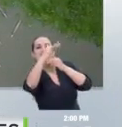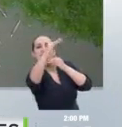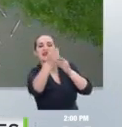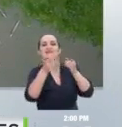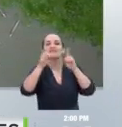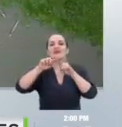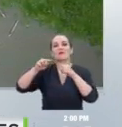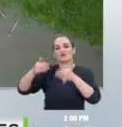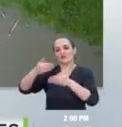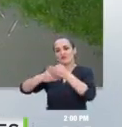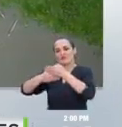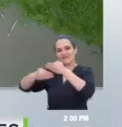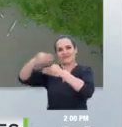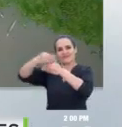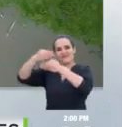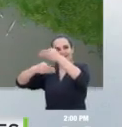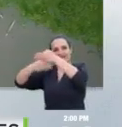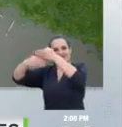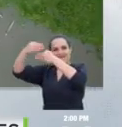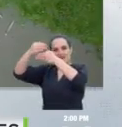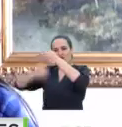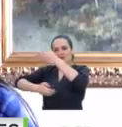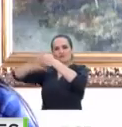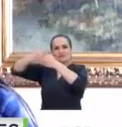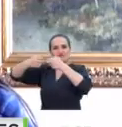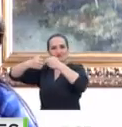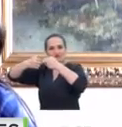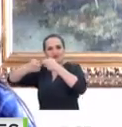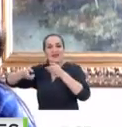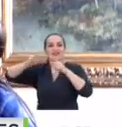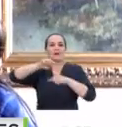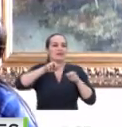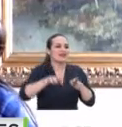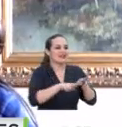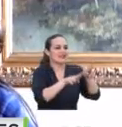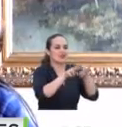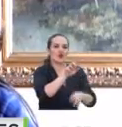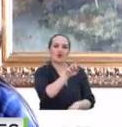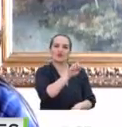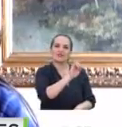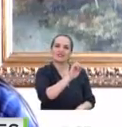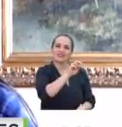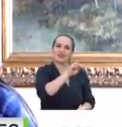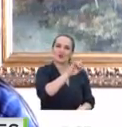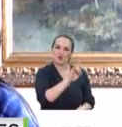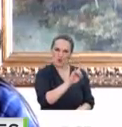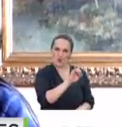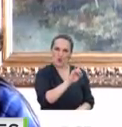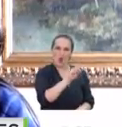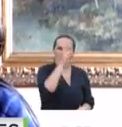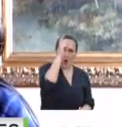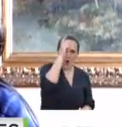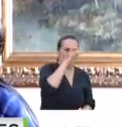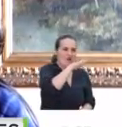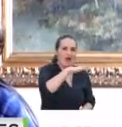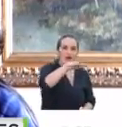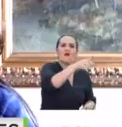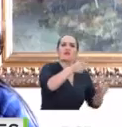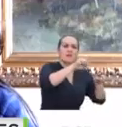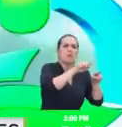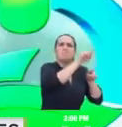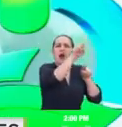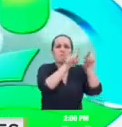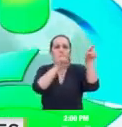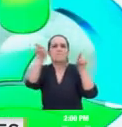especialmente en la cuenca del río Sinú, donde el trabajo ha sido de largo plazo y la comunidad es un apoyo muy importante.